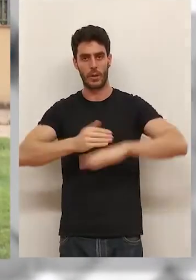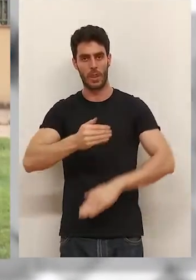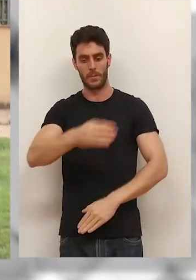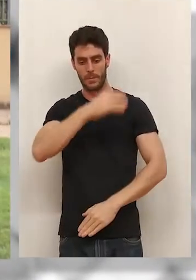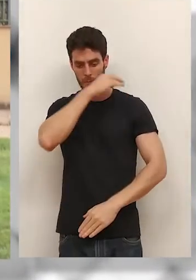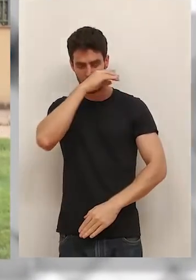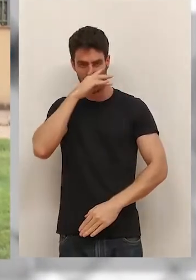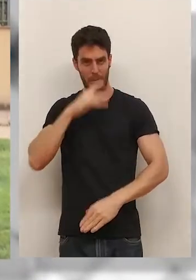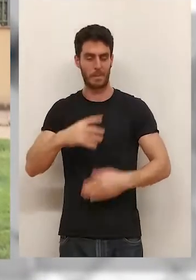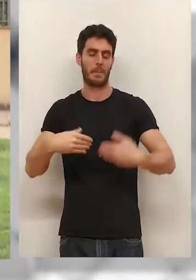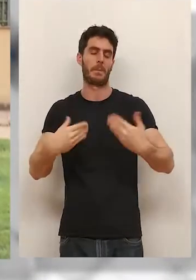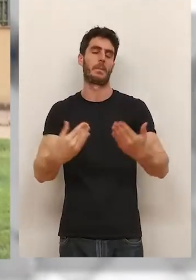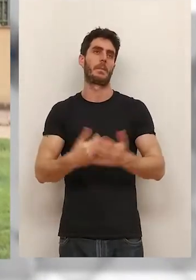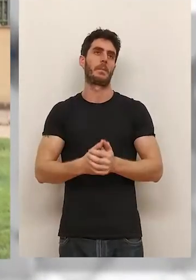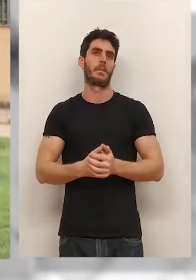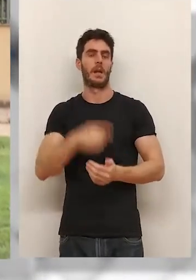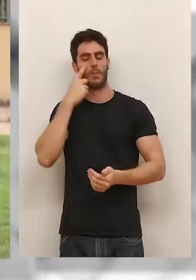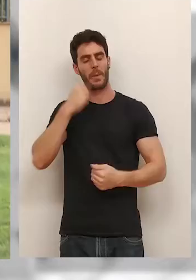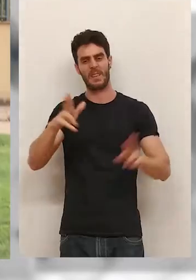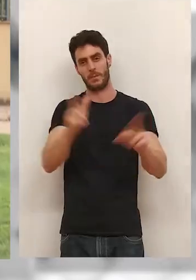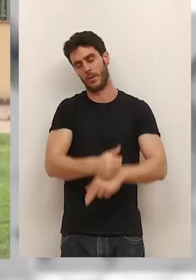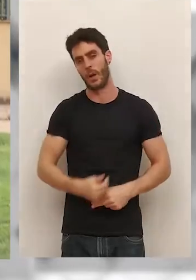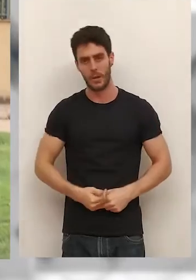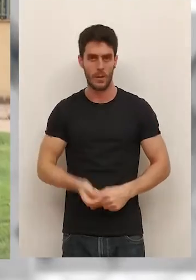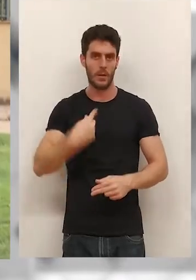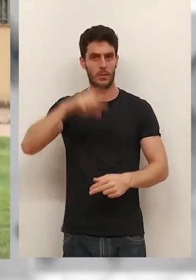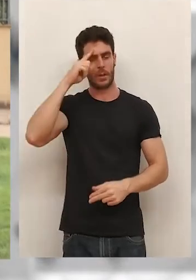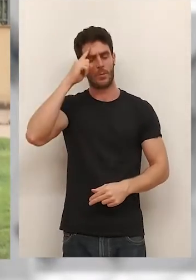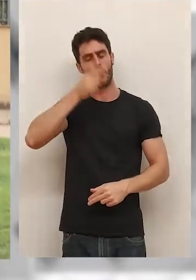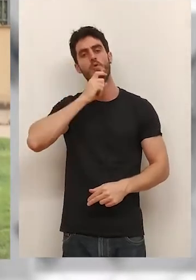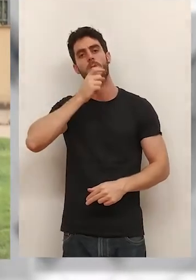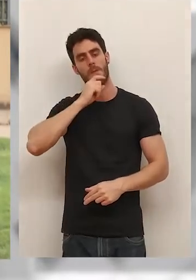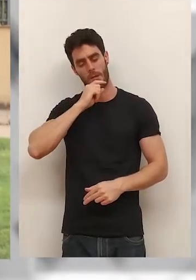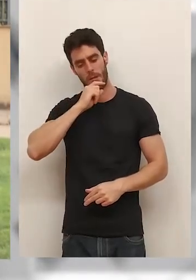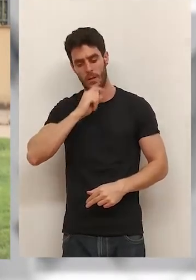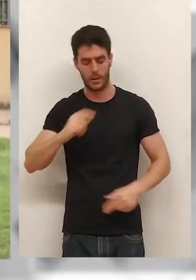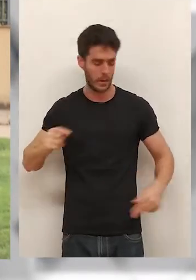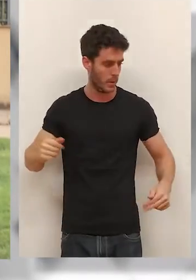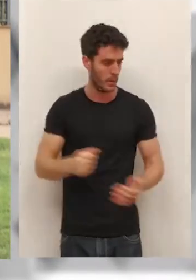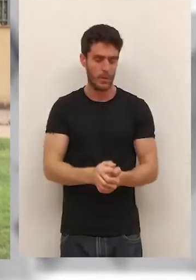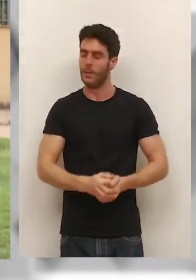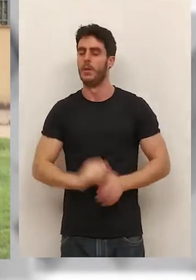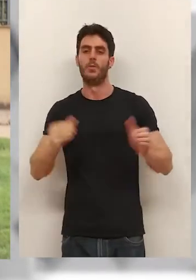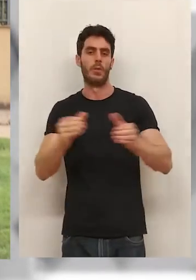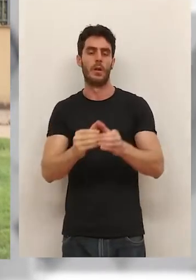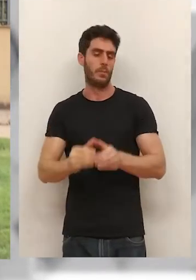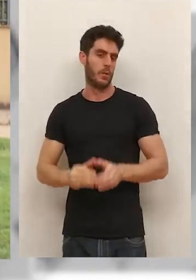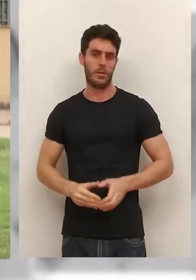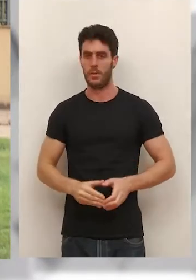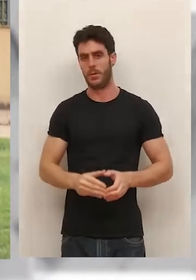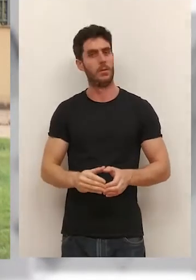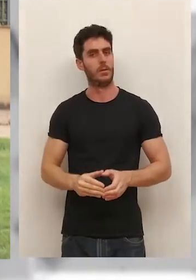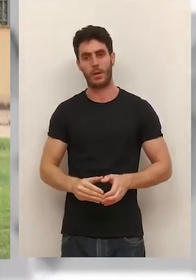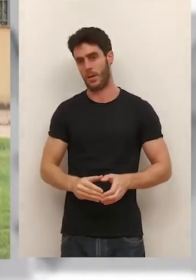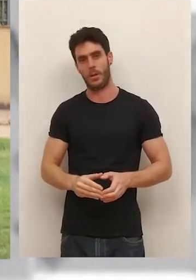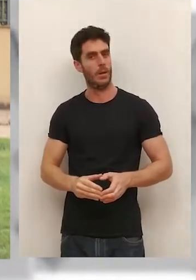Te quedamos al sabor de boca porque no pasas la eliminatoria. Sabíamos que era muy complicado, que estás luchando contra un equipo que tiene siete o ocho veces más tu